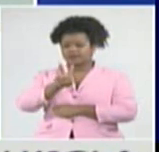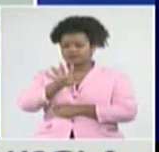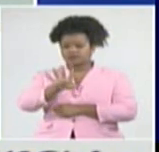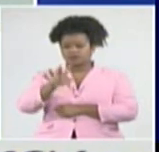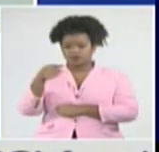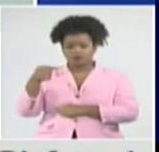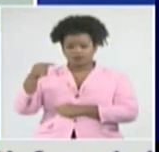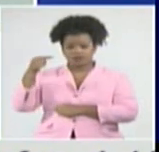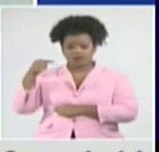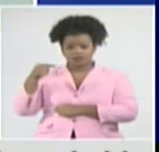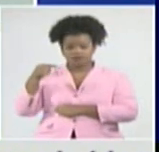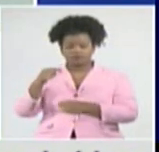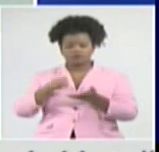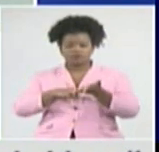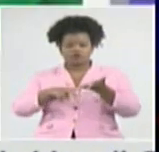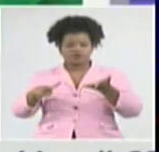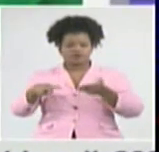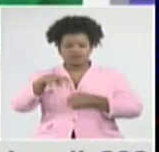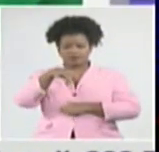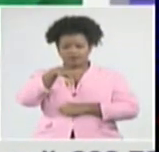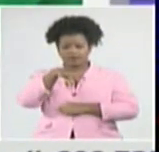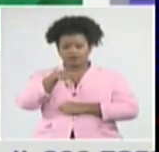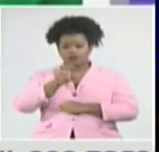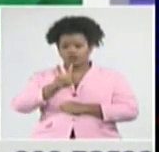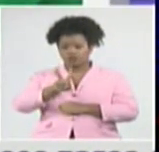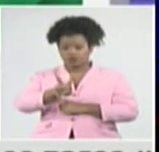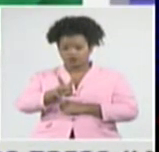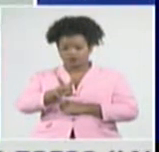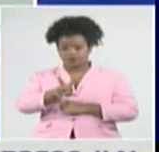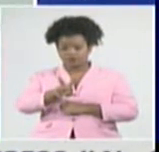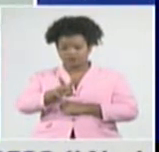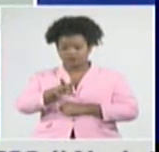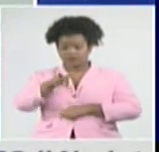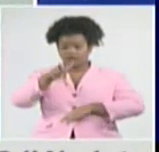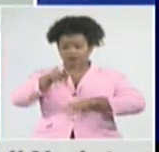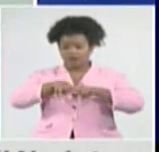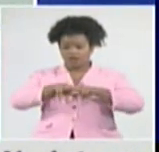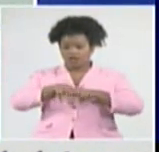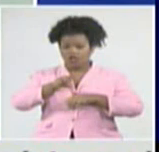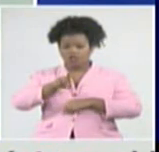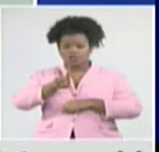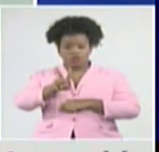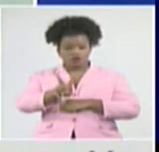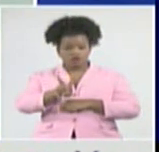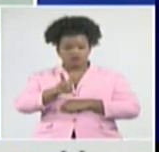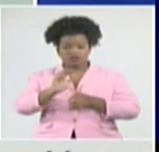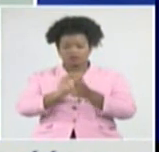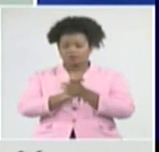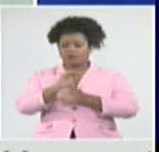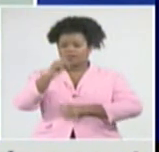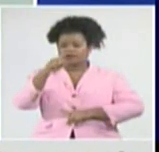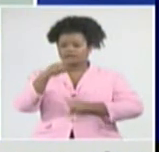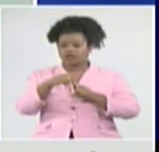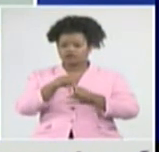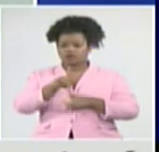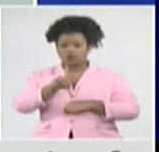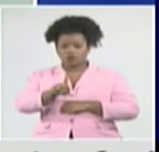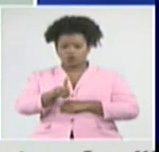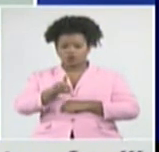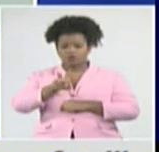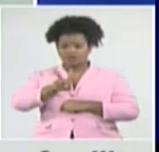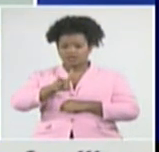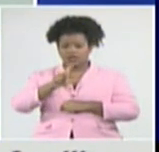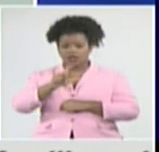de la provincia de Pinar de Río, 2, de La Habana, 12, de Matanzas, 1, de Villaclara,